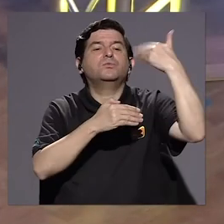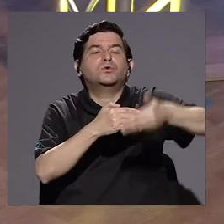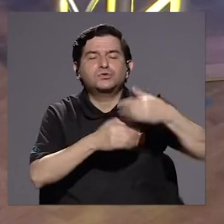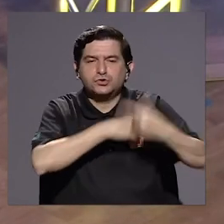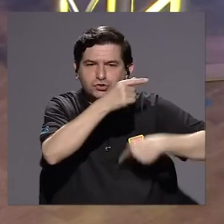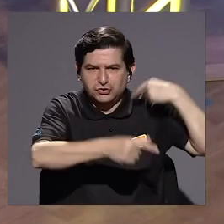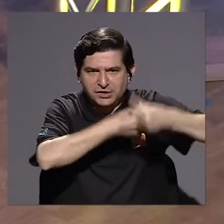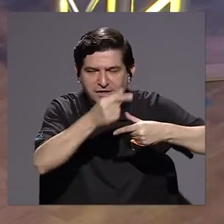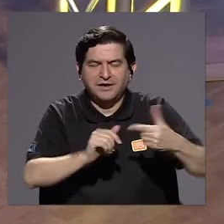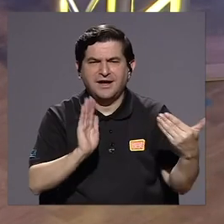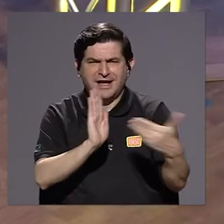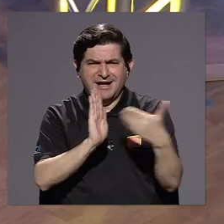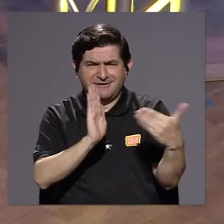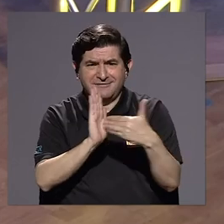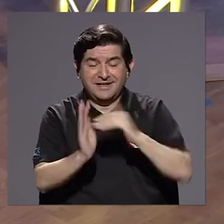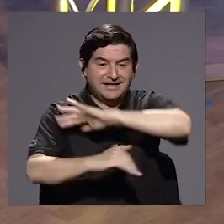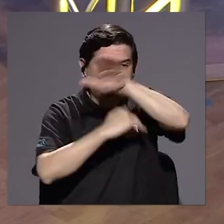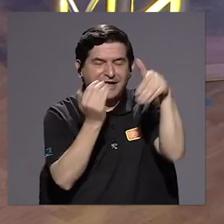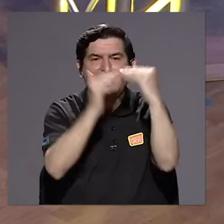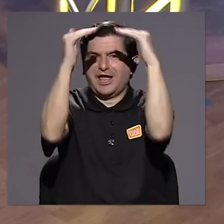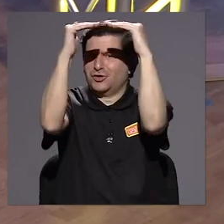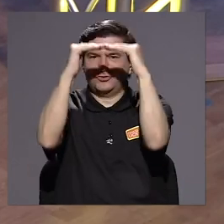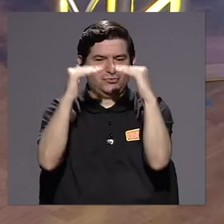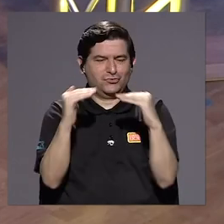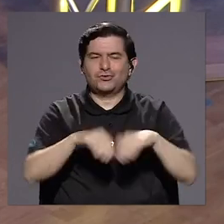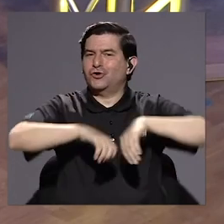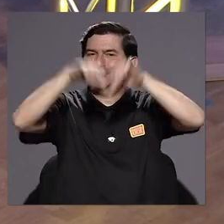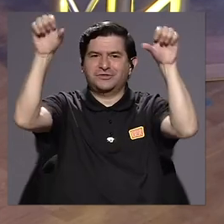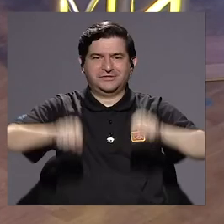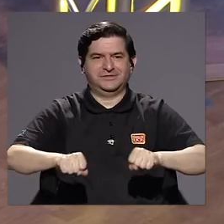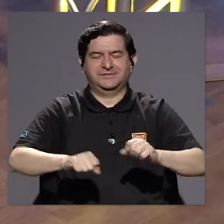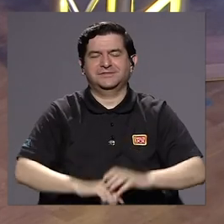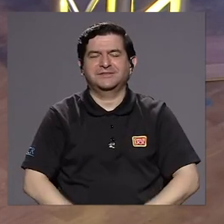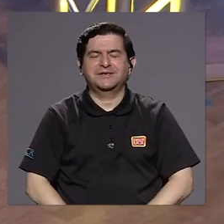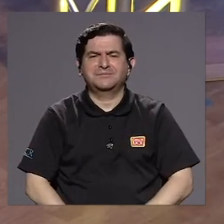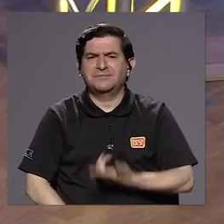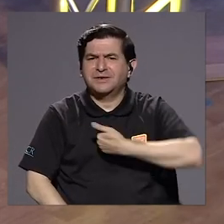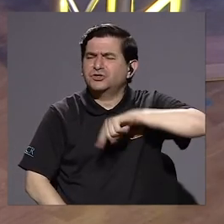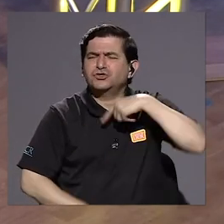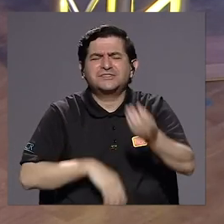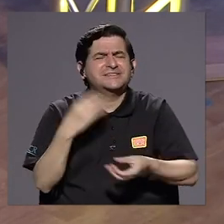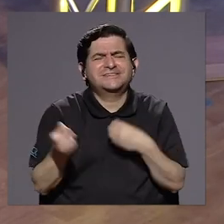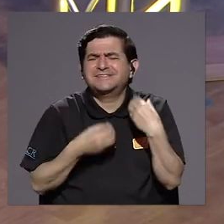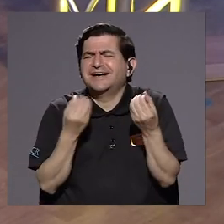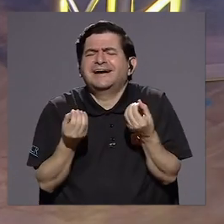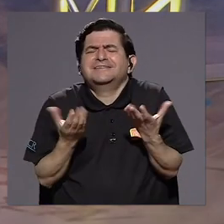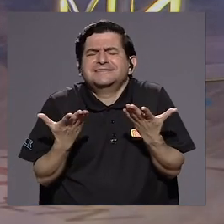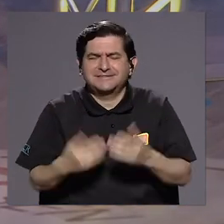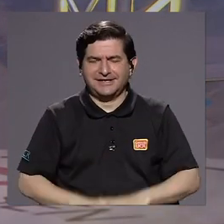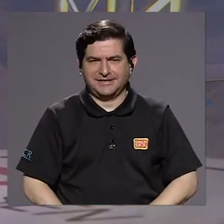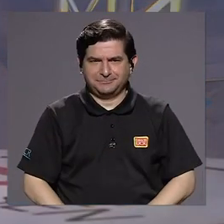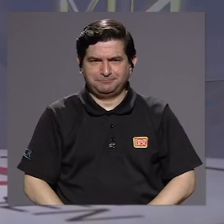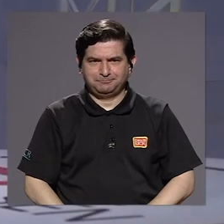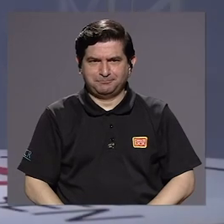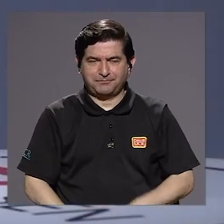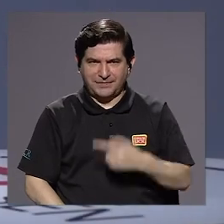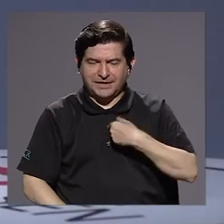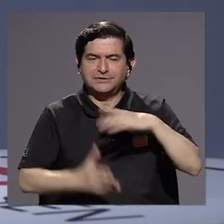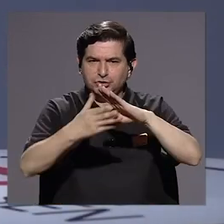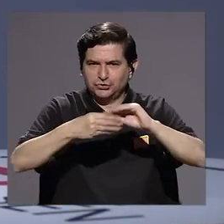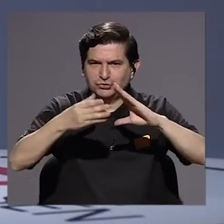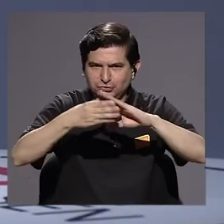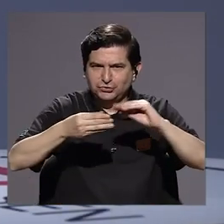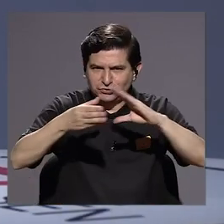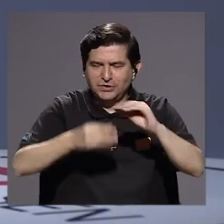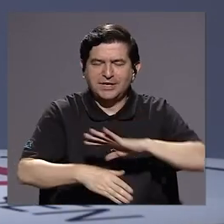porque la afectación es en todos los niveles del sistema. Entonces, ¿qué hemos hecho nosotros? Vamos a ver, ahí les voy a comentar